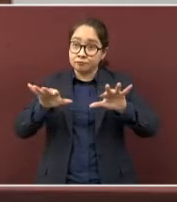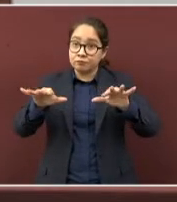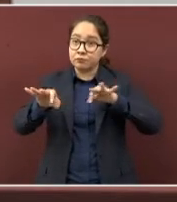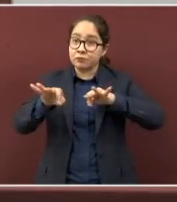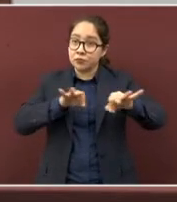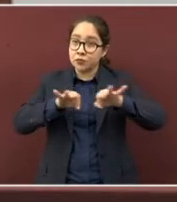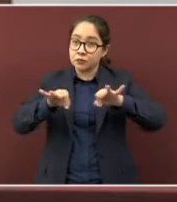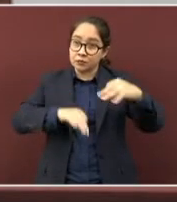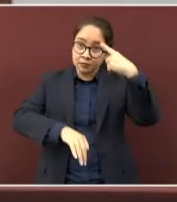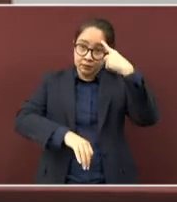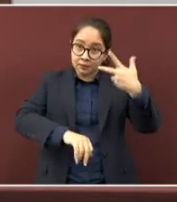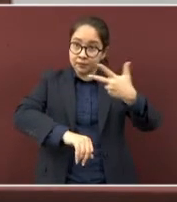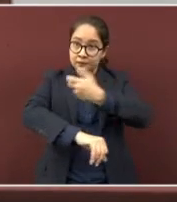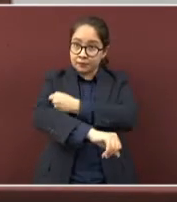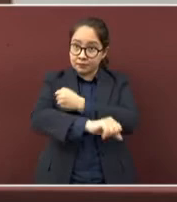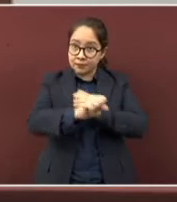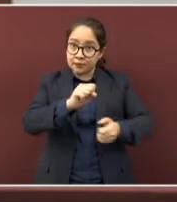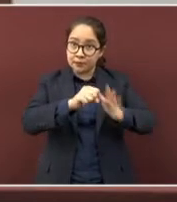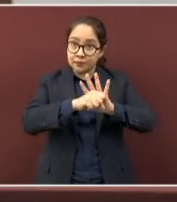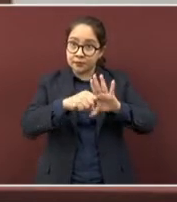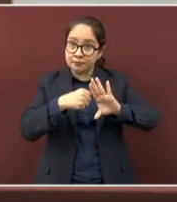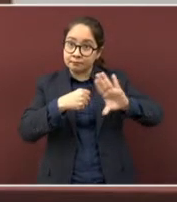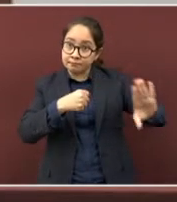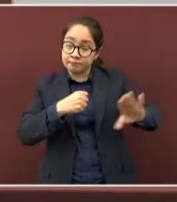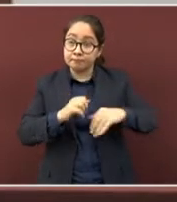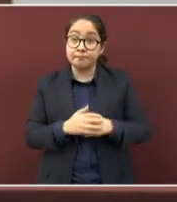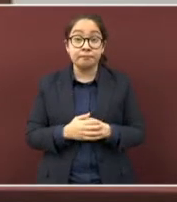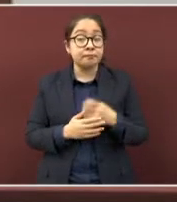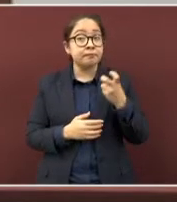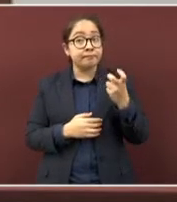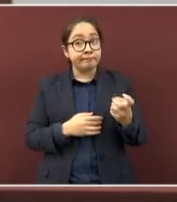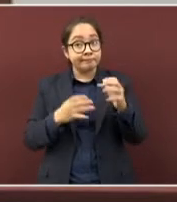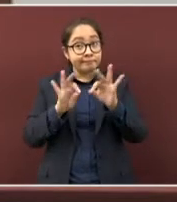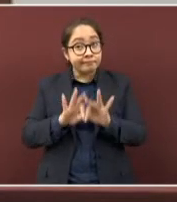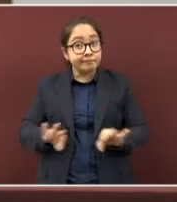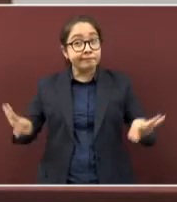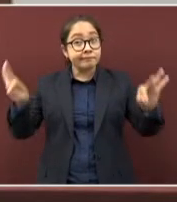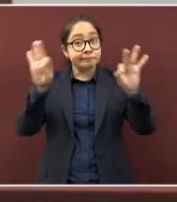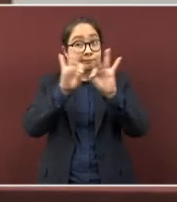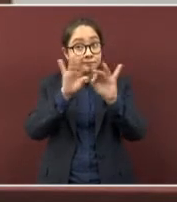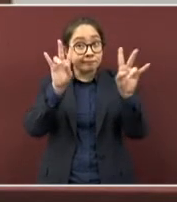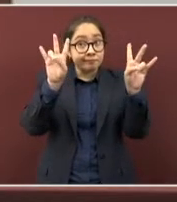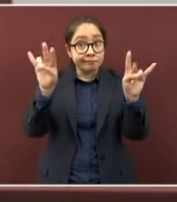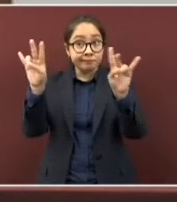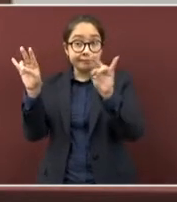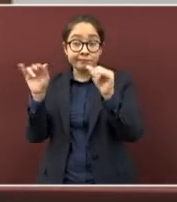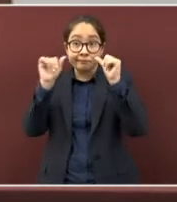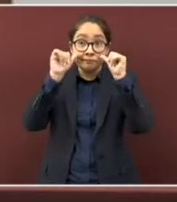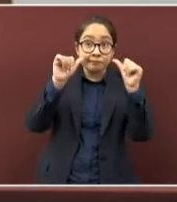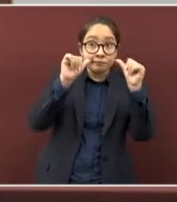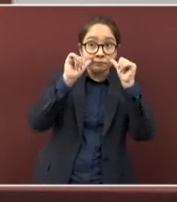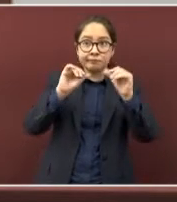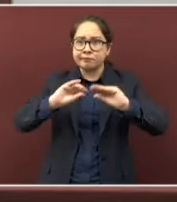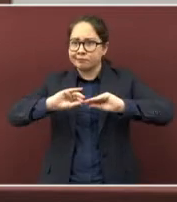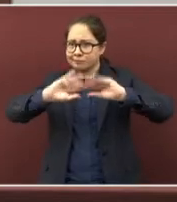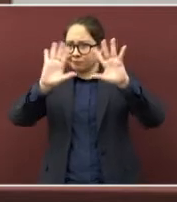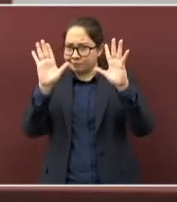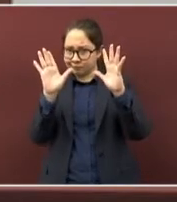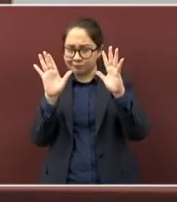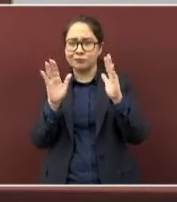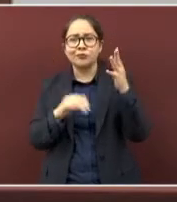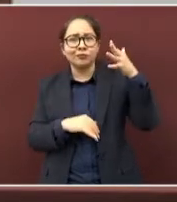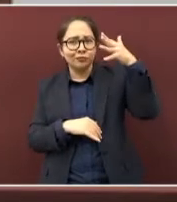jornada. Así que hay que estar muy pendientes, porque, por supuesto, vacunaremos